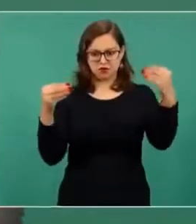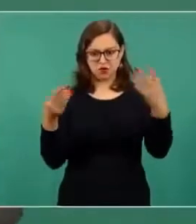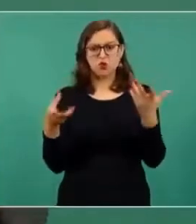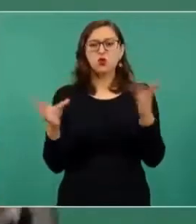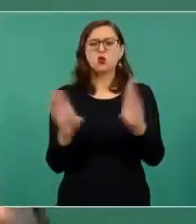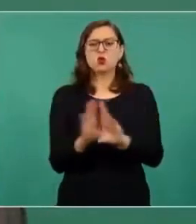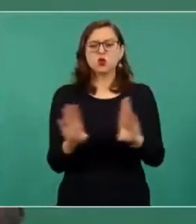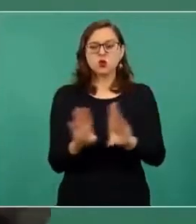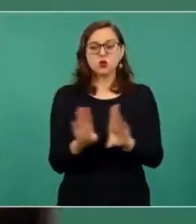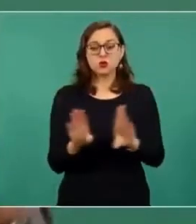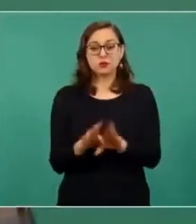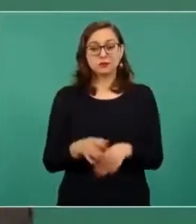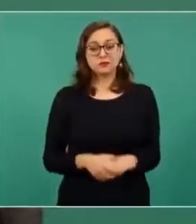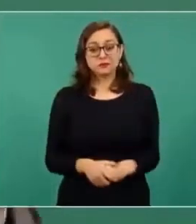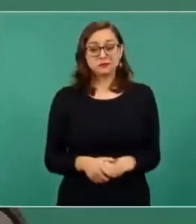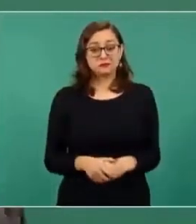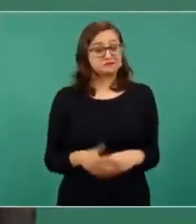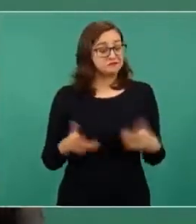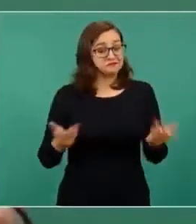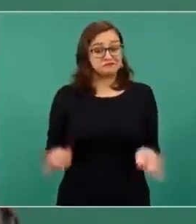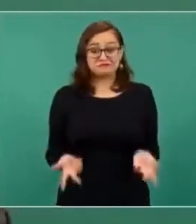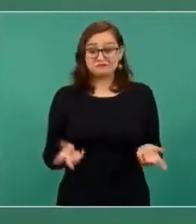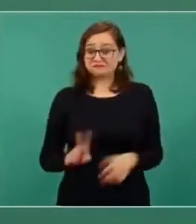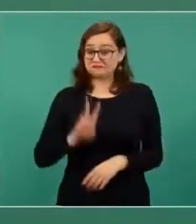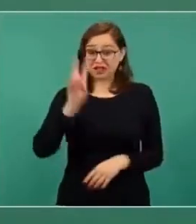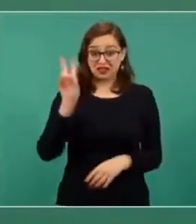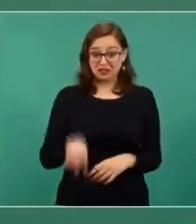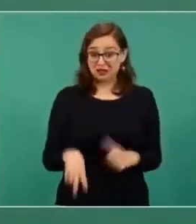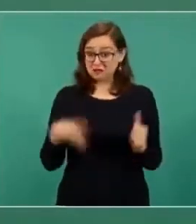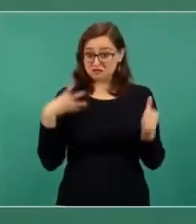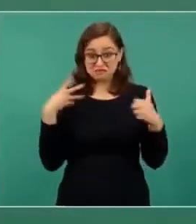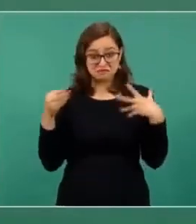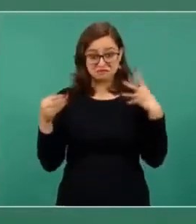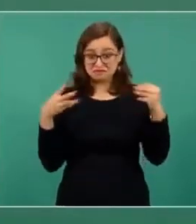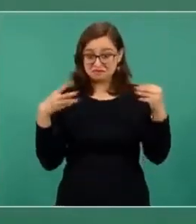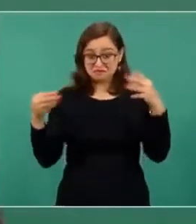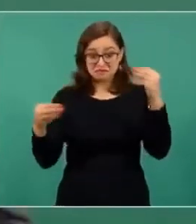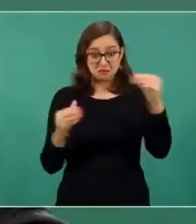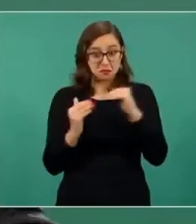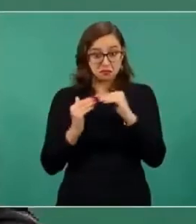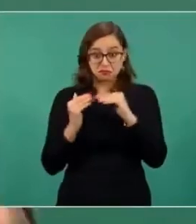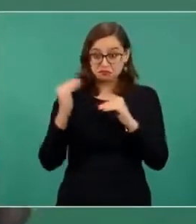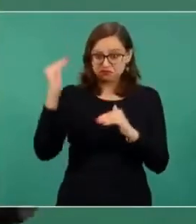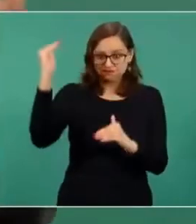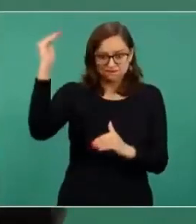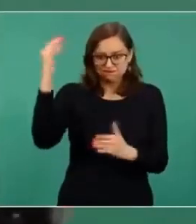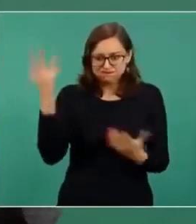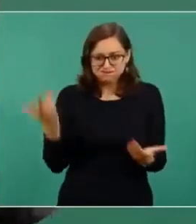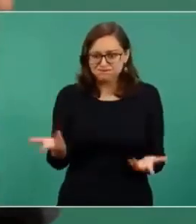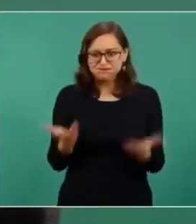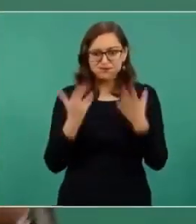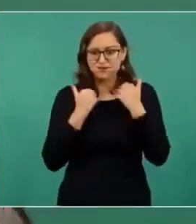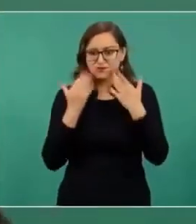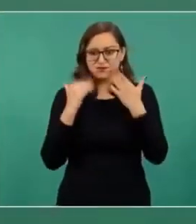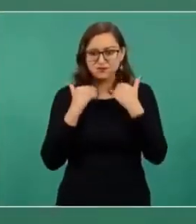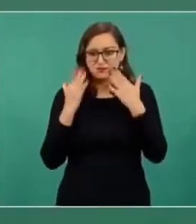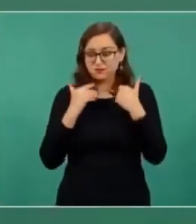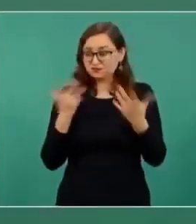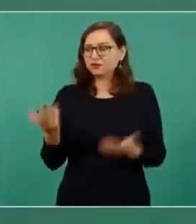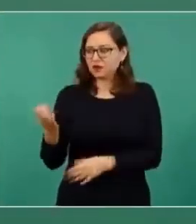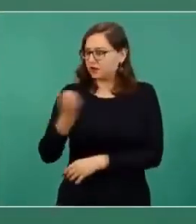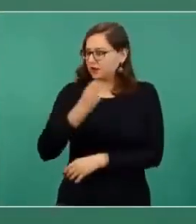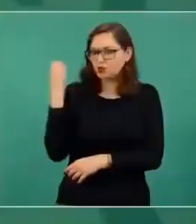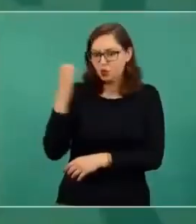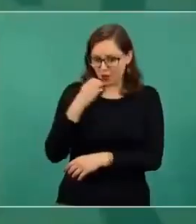no hemos tenido problemas mayores de contagio. Y cuántos han regresado